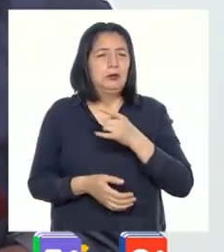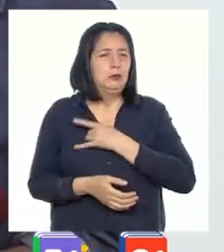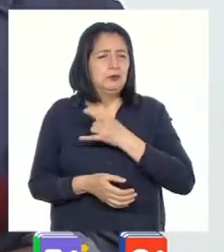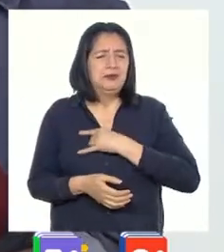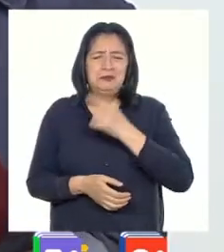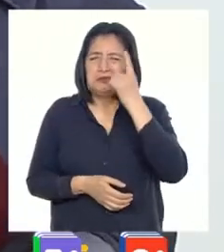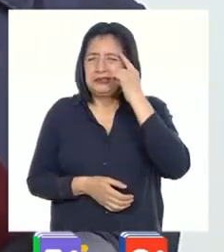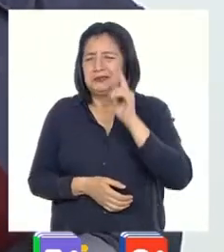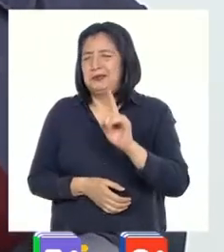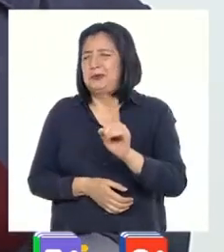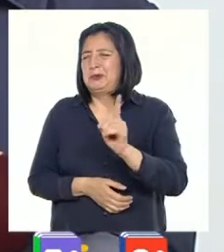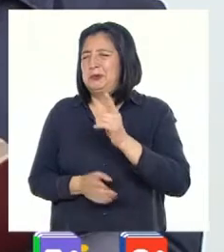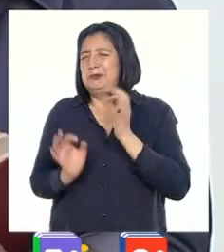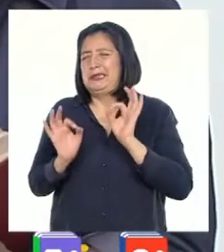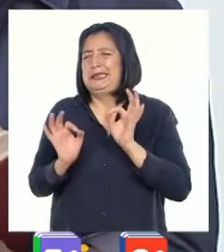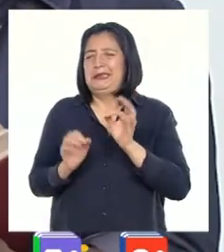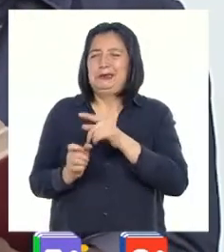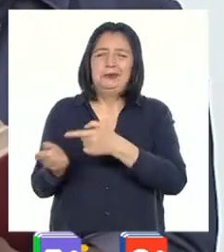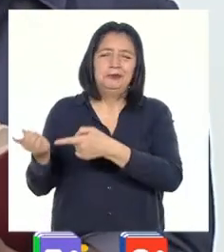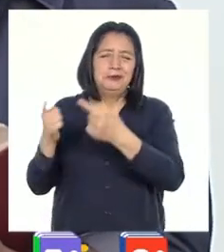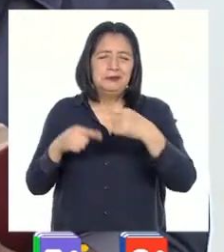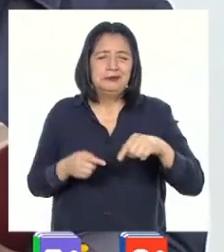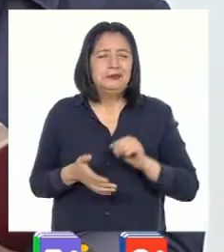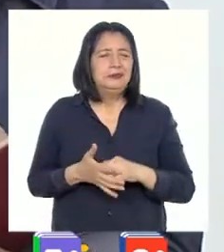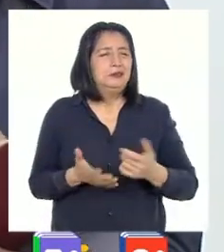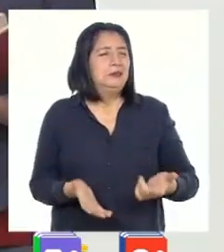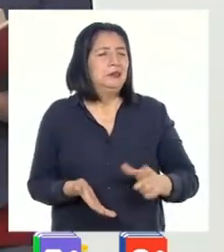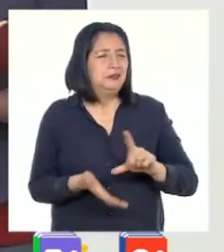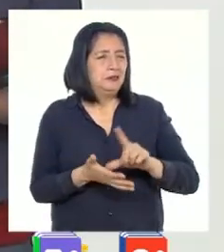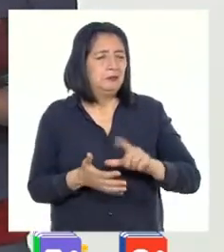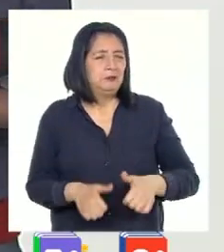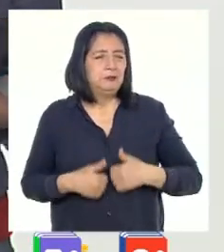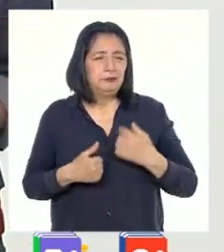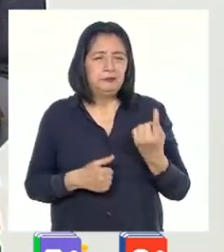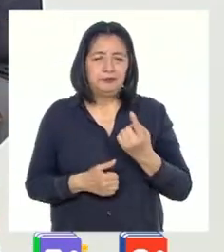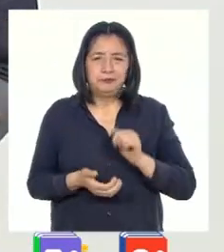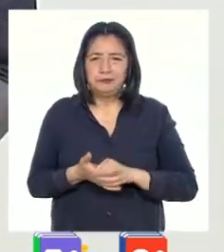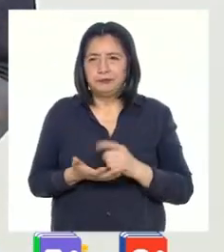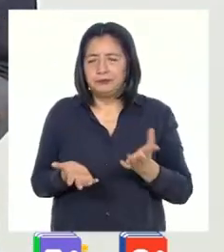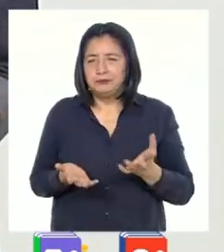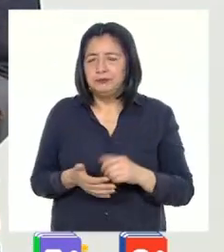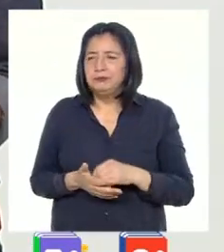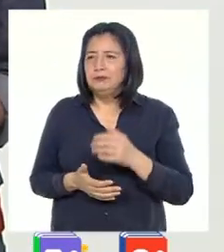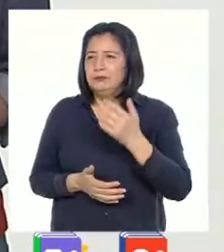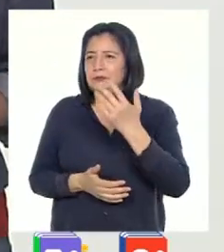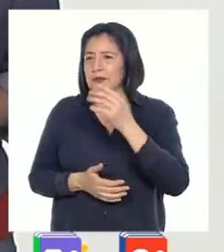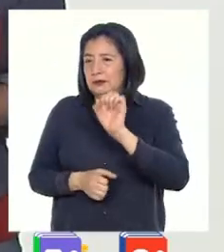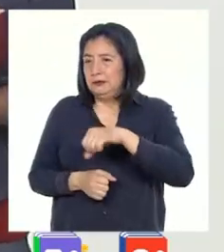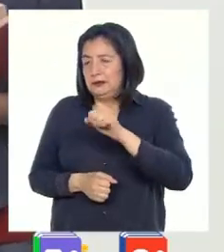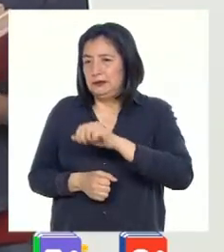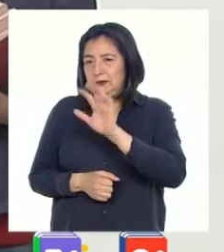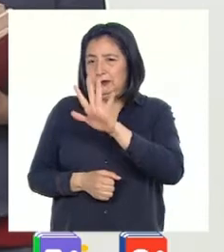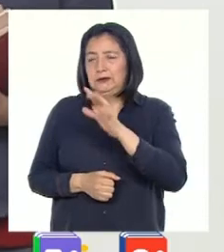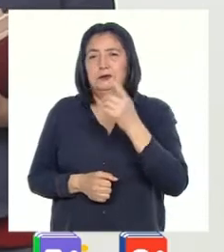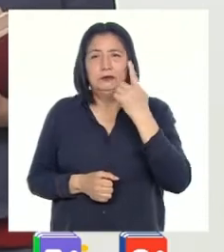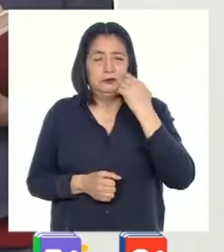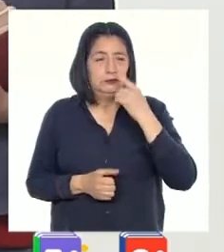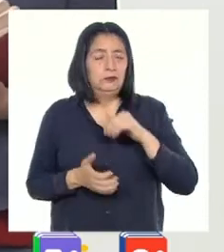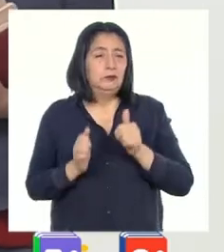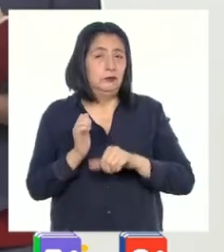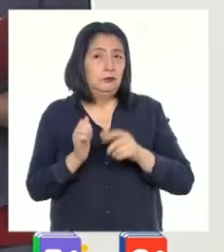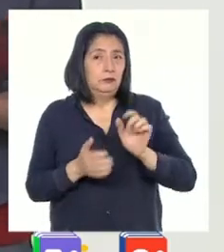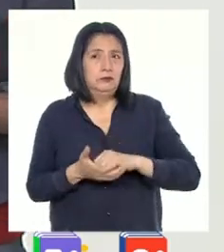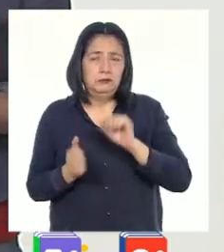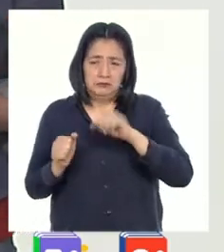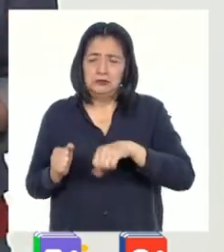porque pensaba que era muy peligroso que vivieran solas en la ciudad como si lo hicieron sus cinco hermanos hombres. Ella y su hermana